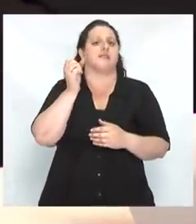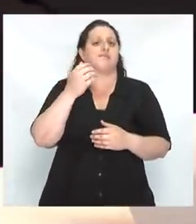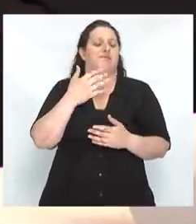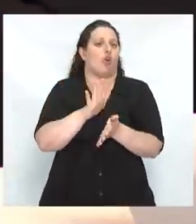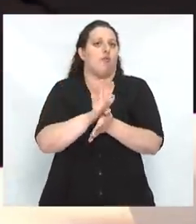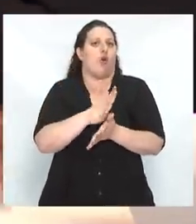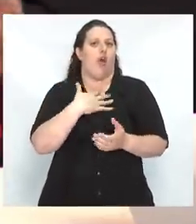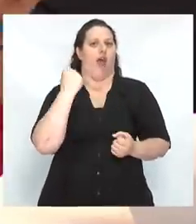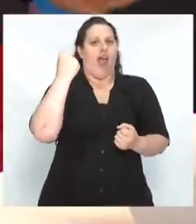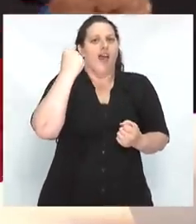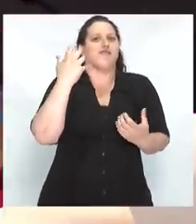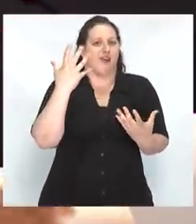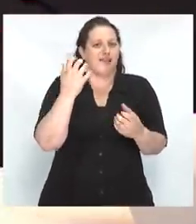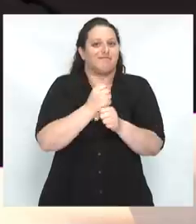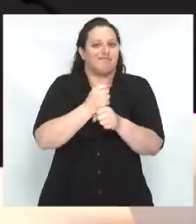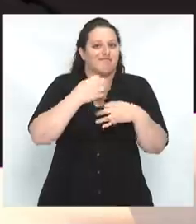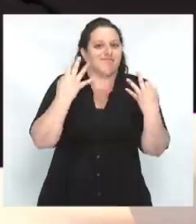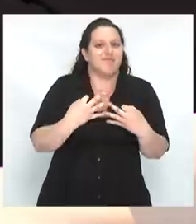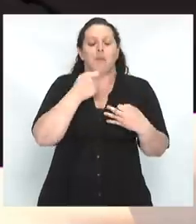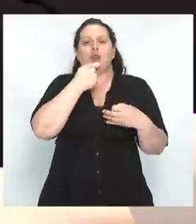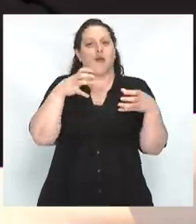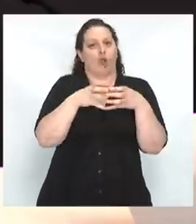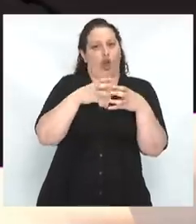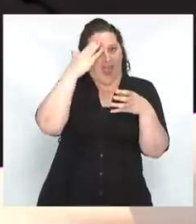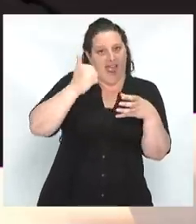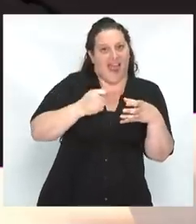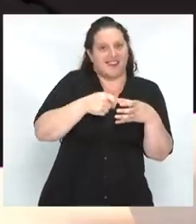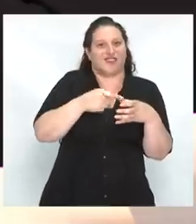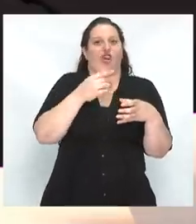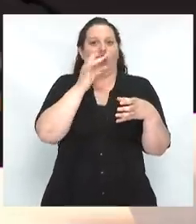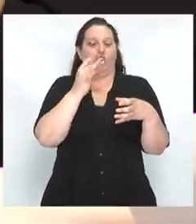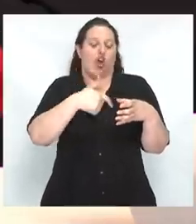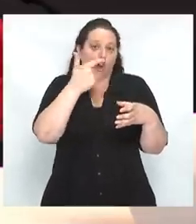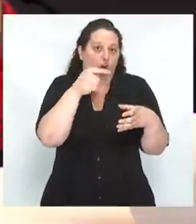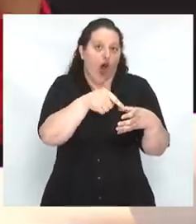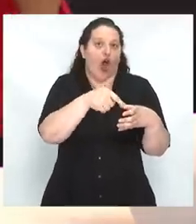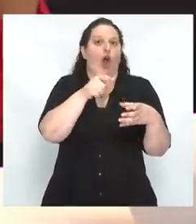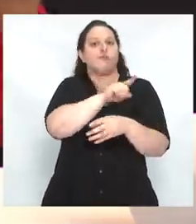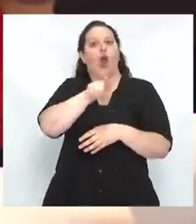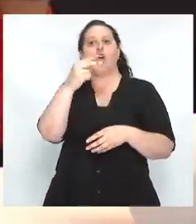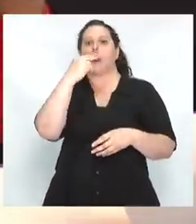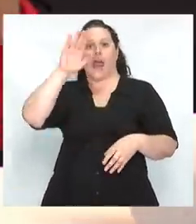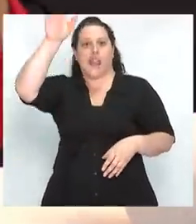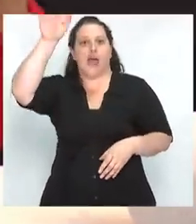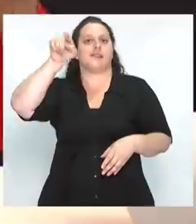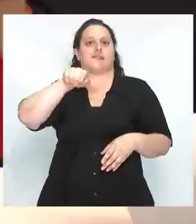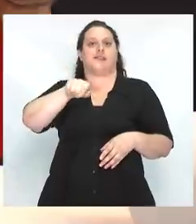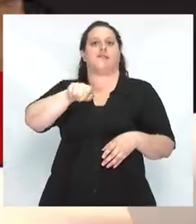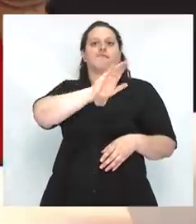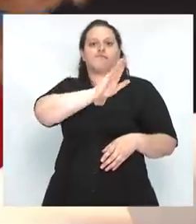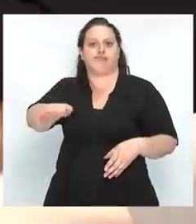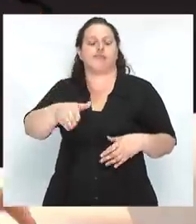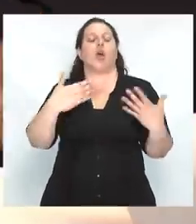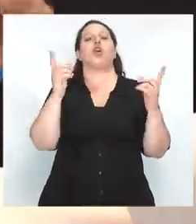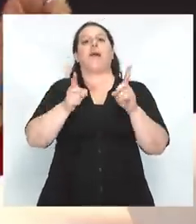que fue el ejército rojo el que paró a los nazis en la Segunda Guerra Mundial. Ahí tenemos a Cuba que fue la